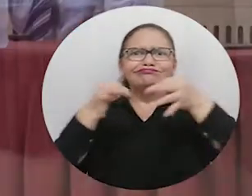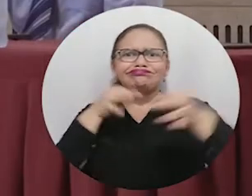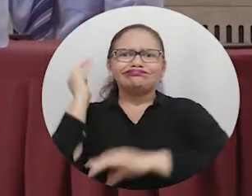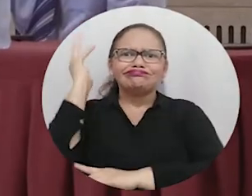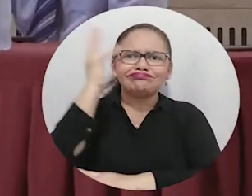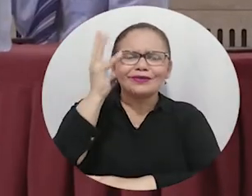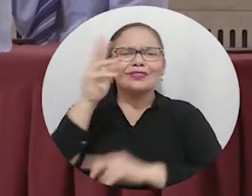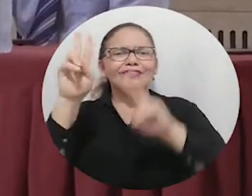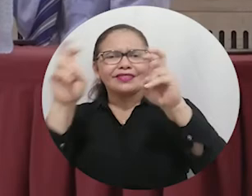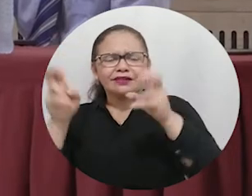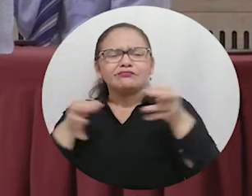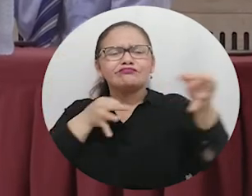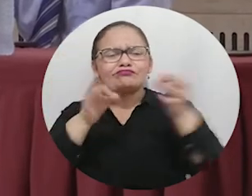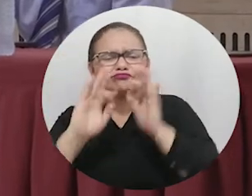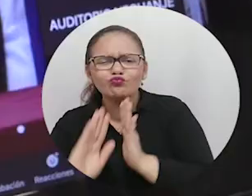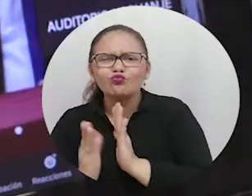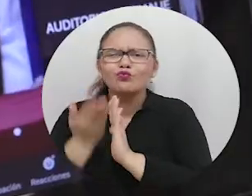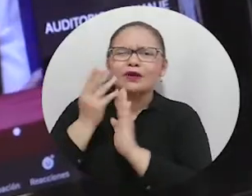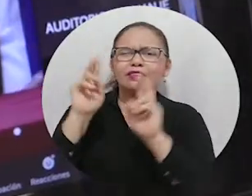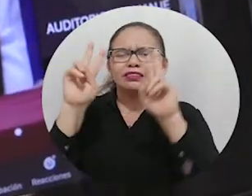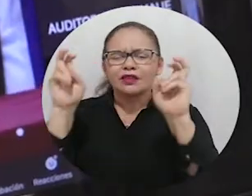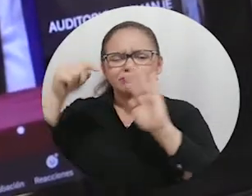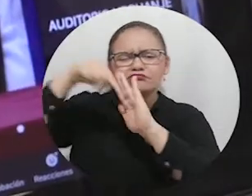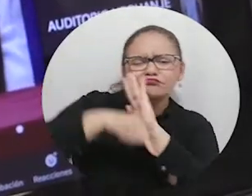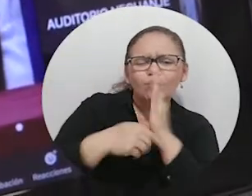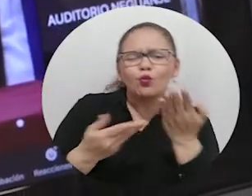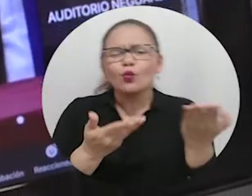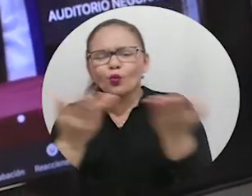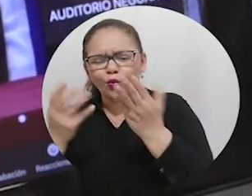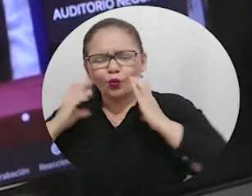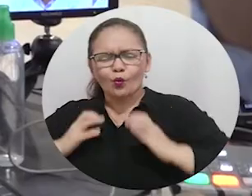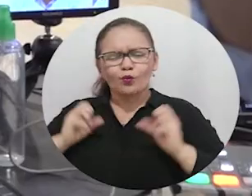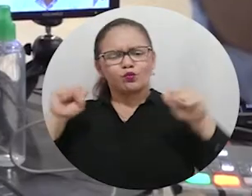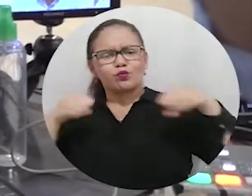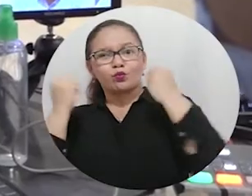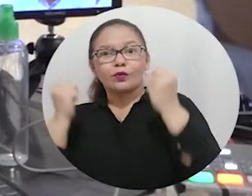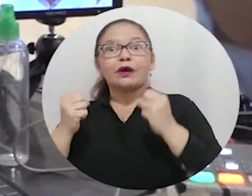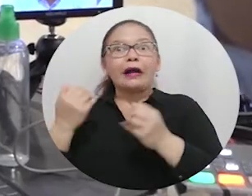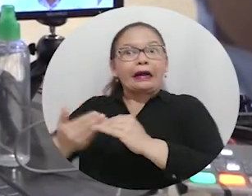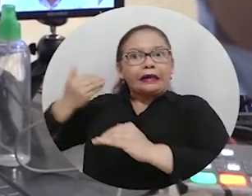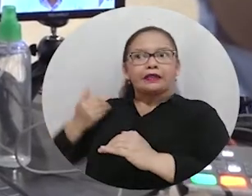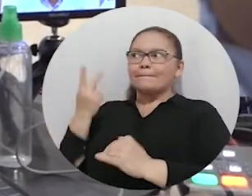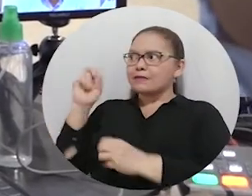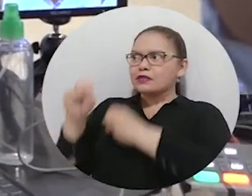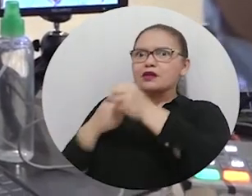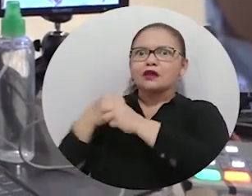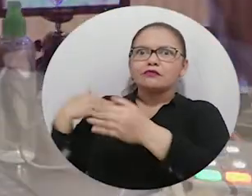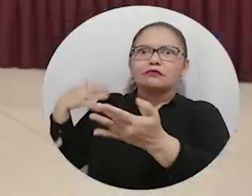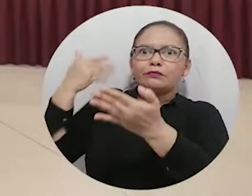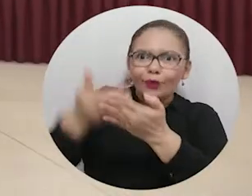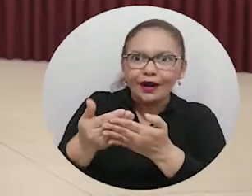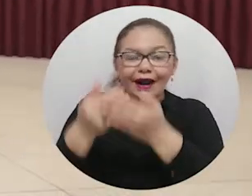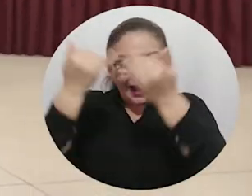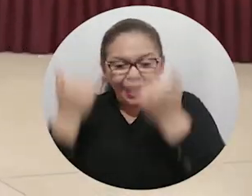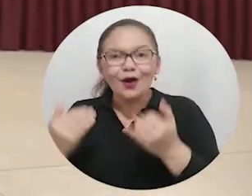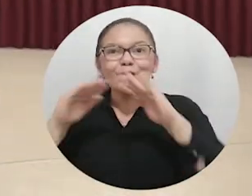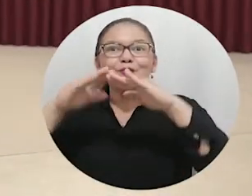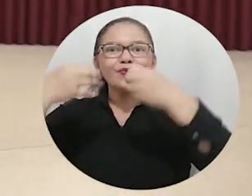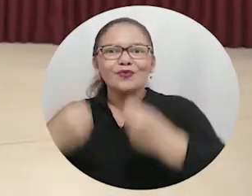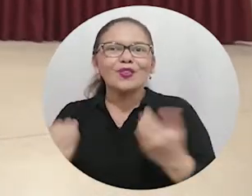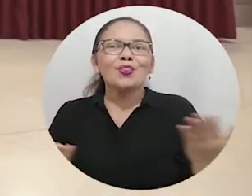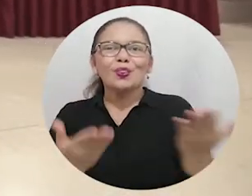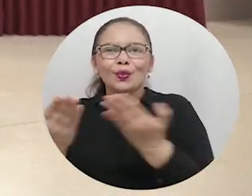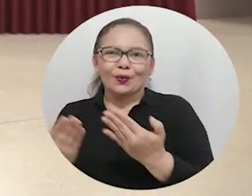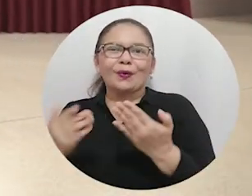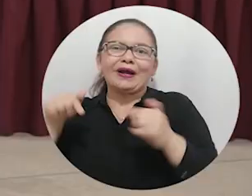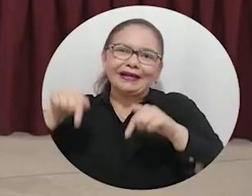académicas del Congreso Internacional de Actualización en Dolor de la Costa Caribe, evento que desde hace 20 años se viene realizando en la